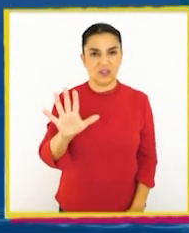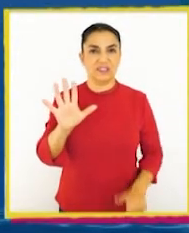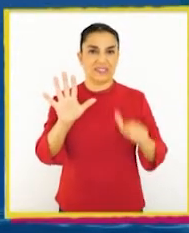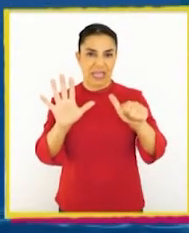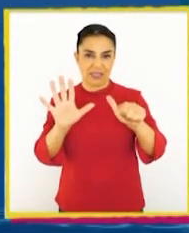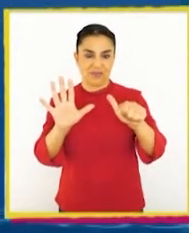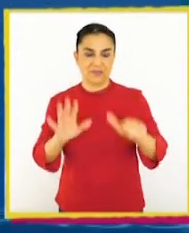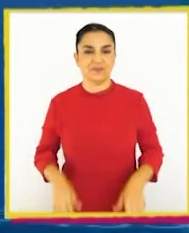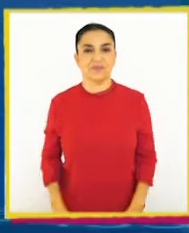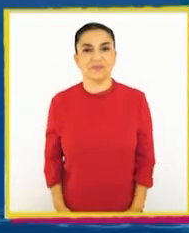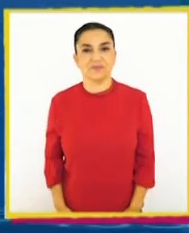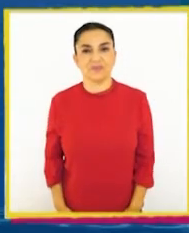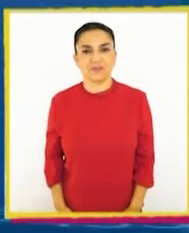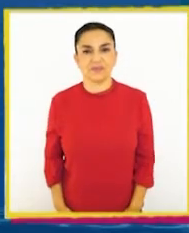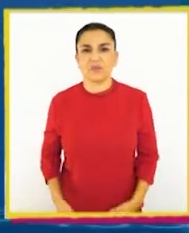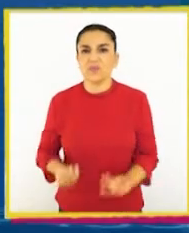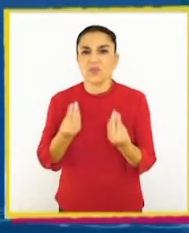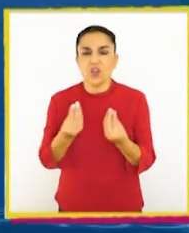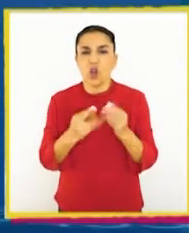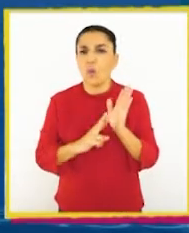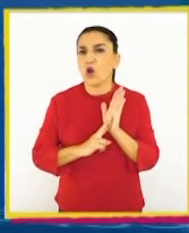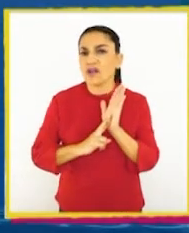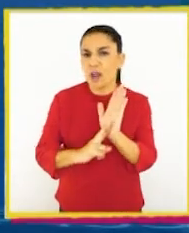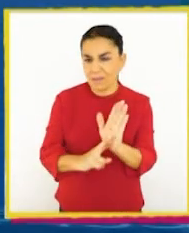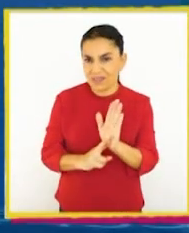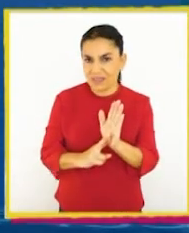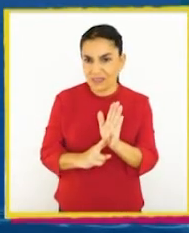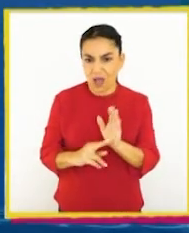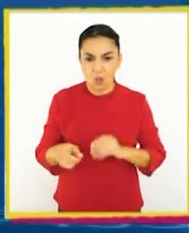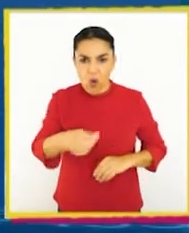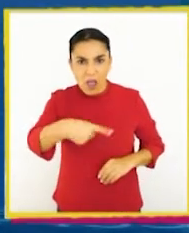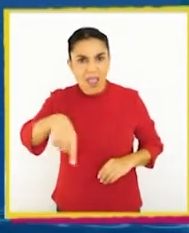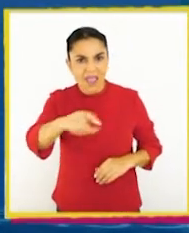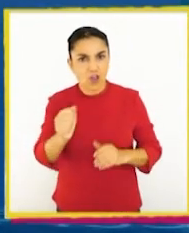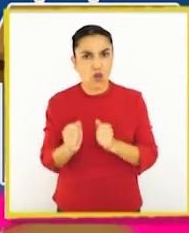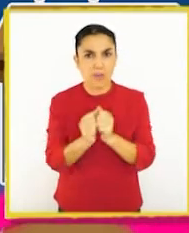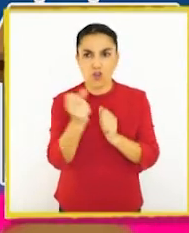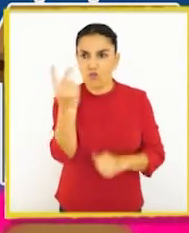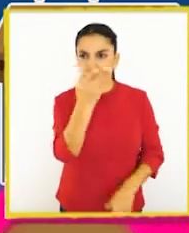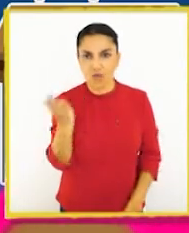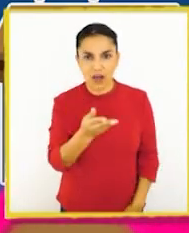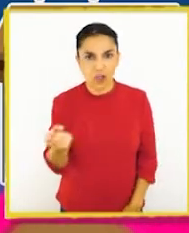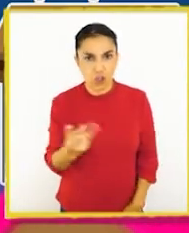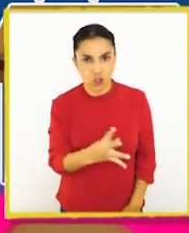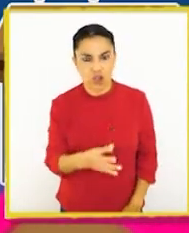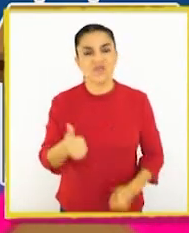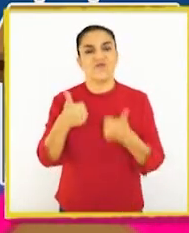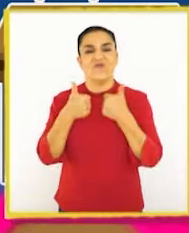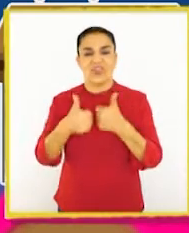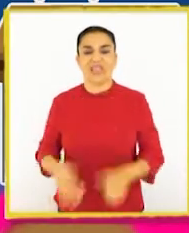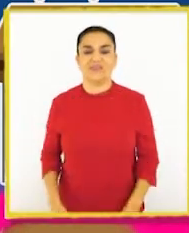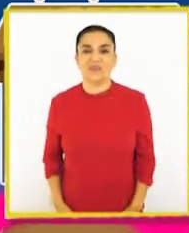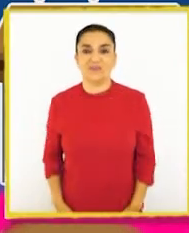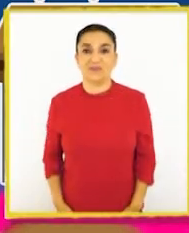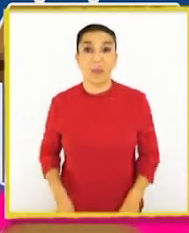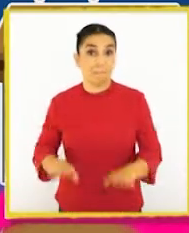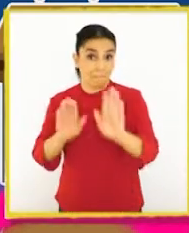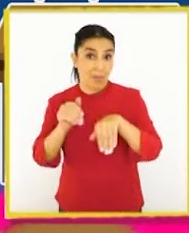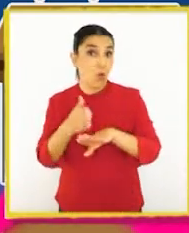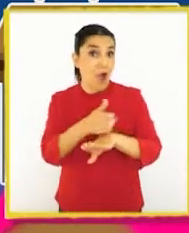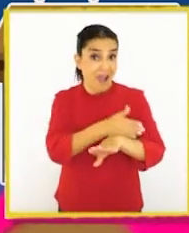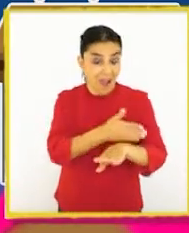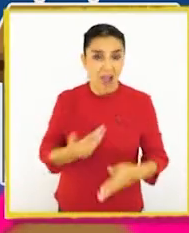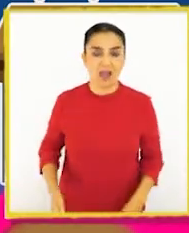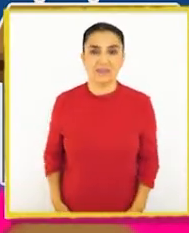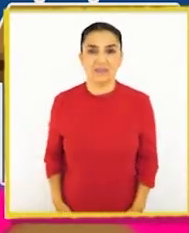cinco, seis. ¿Cómo representamos a estos compañeros en una fracción? ¡Bien! Al igual que los otros